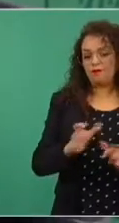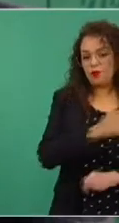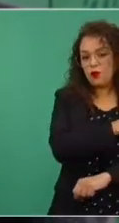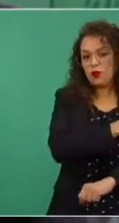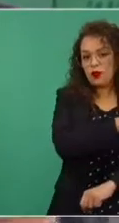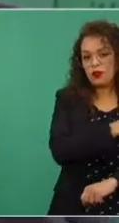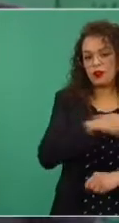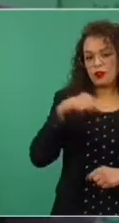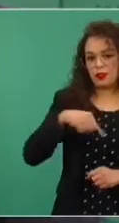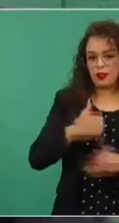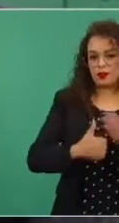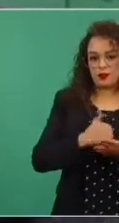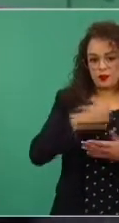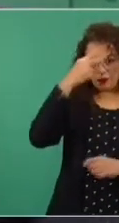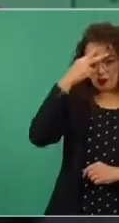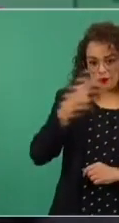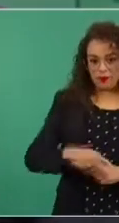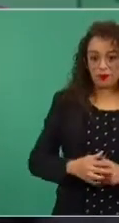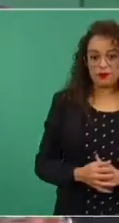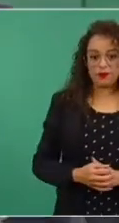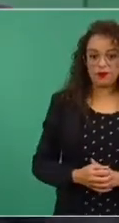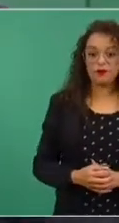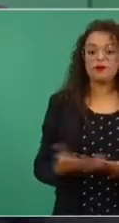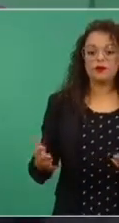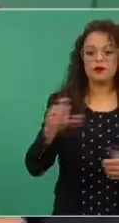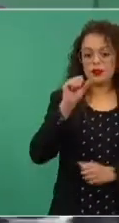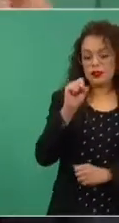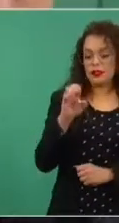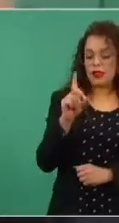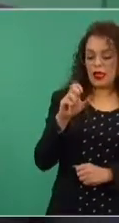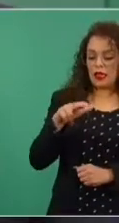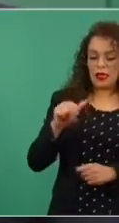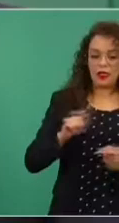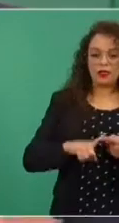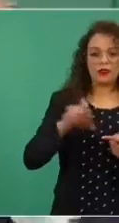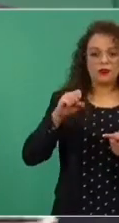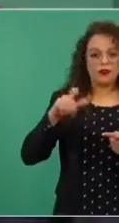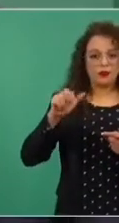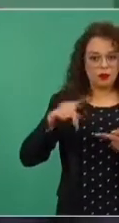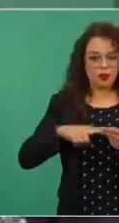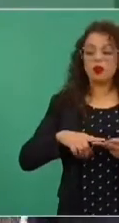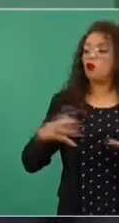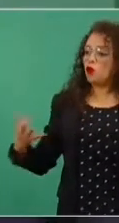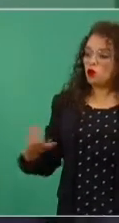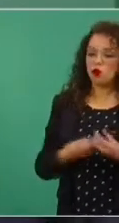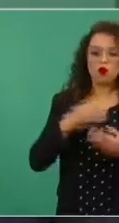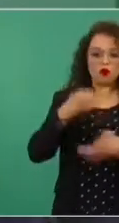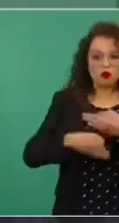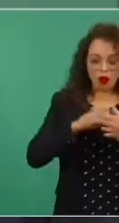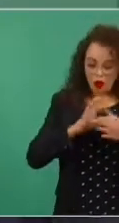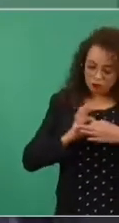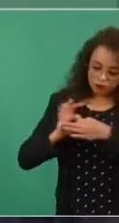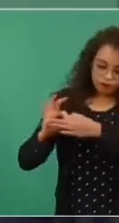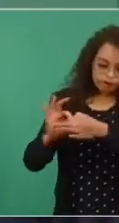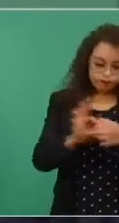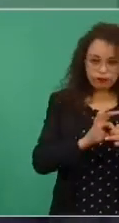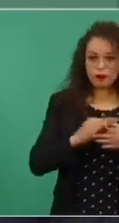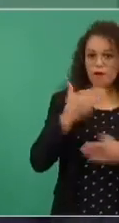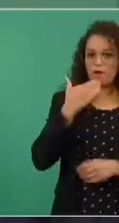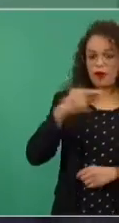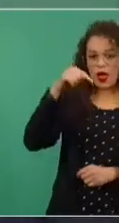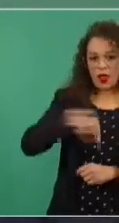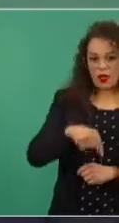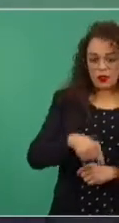y la Secretaría de la Defensa y Marina, y estamos todos coordinados aquí y en la ciudad,